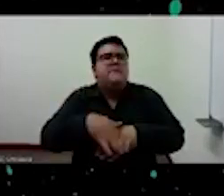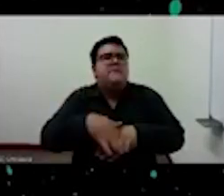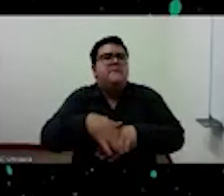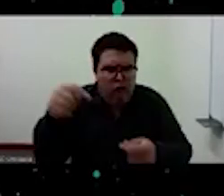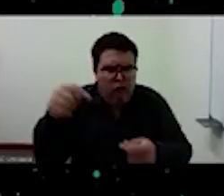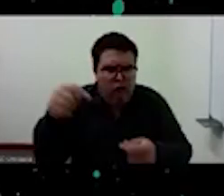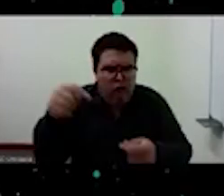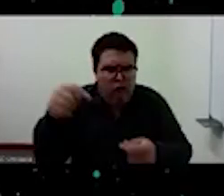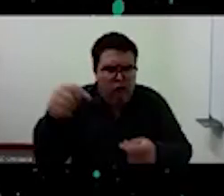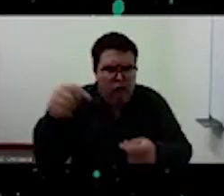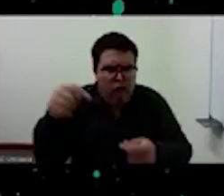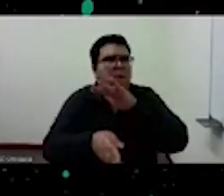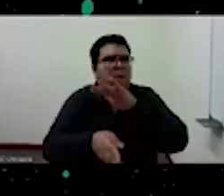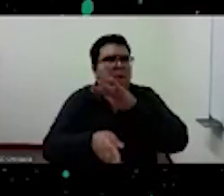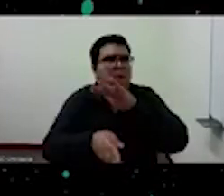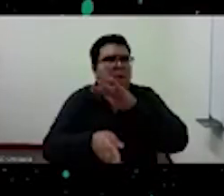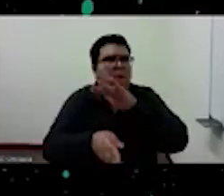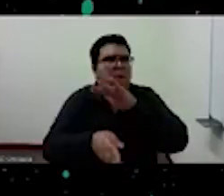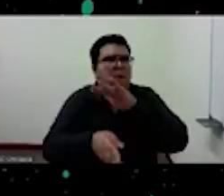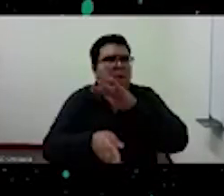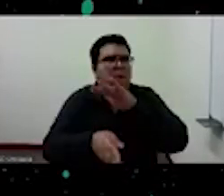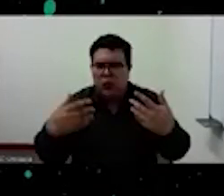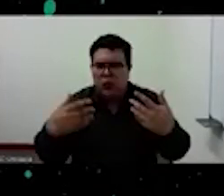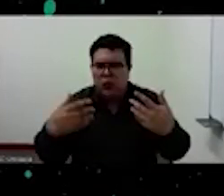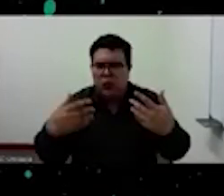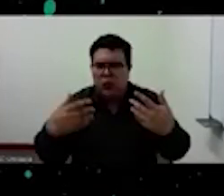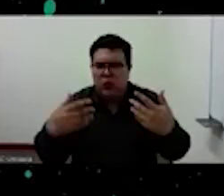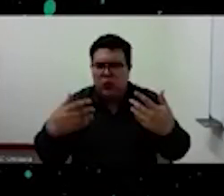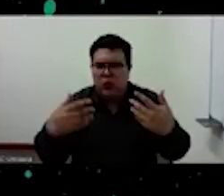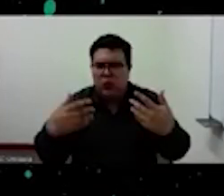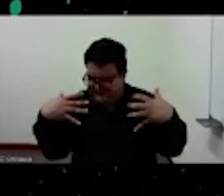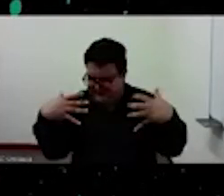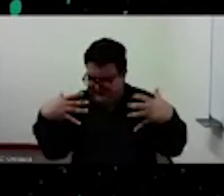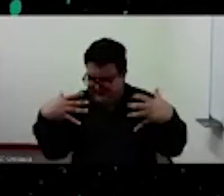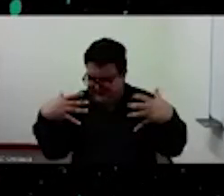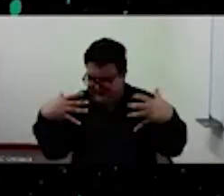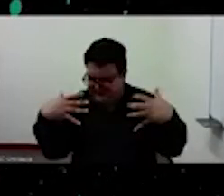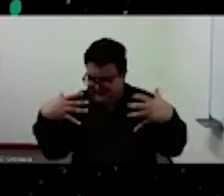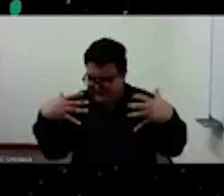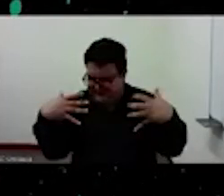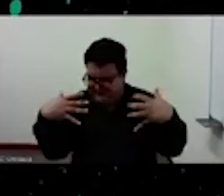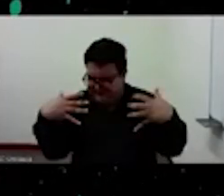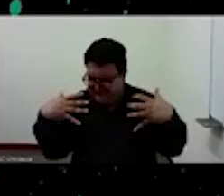un verdadero espasmo una convulsión